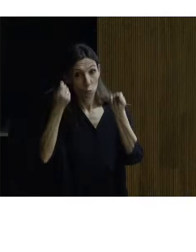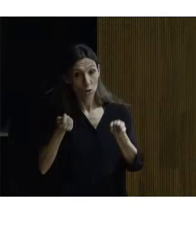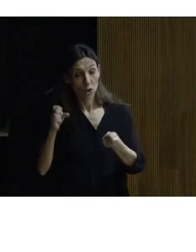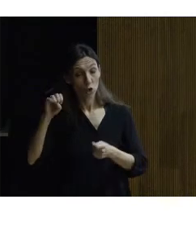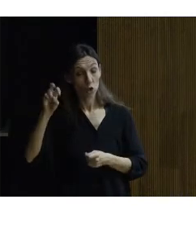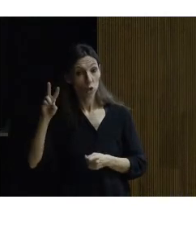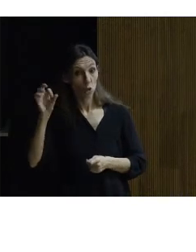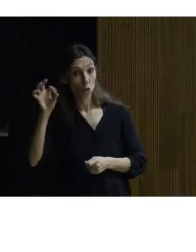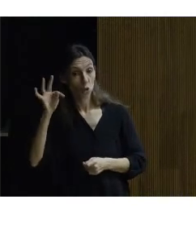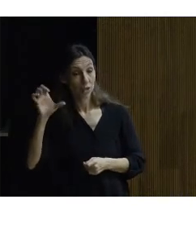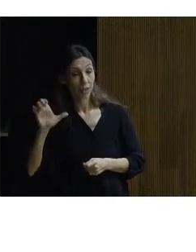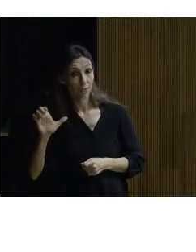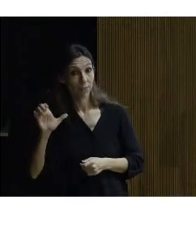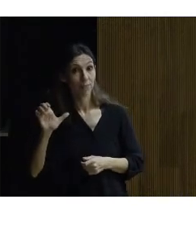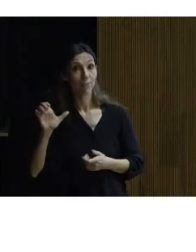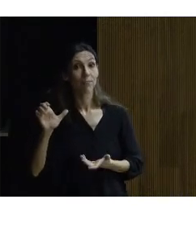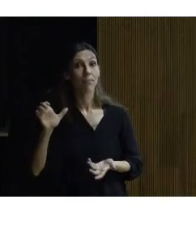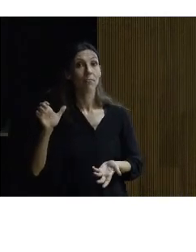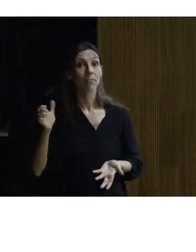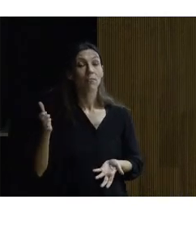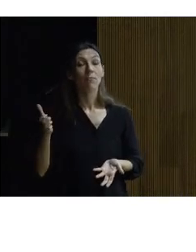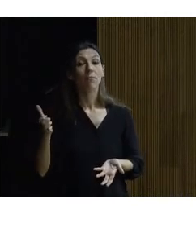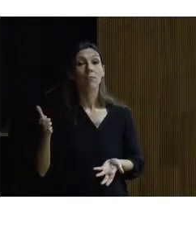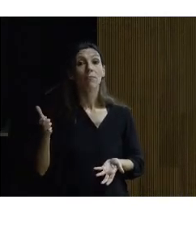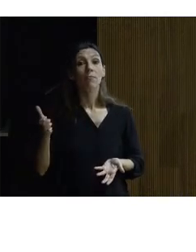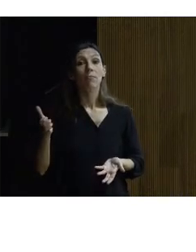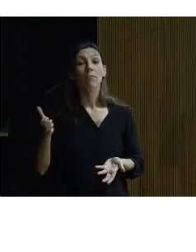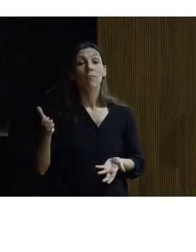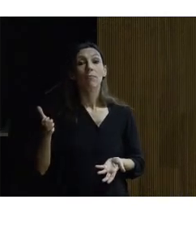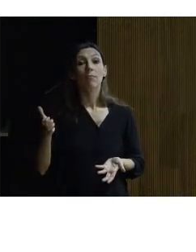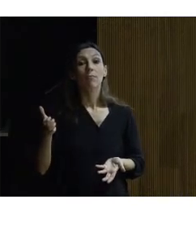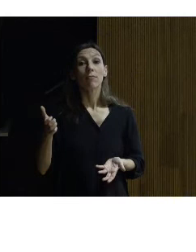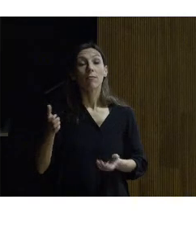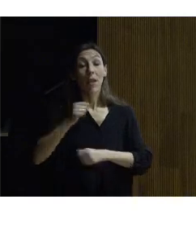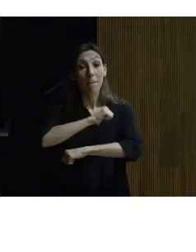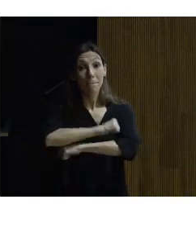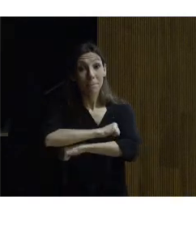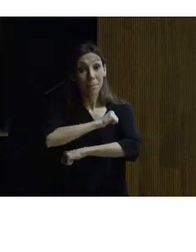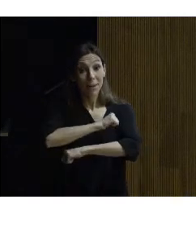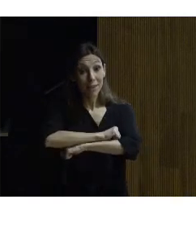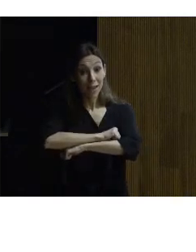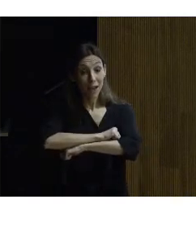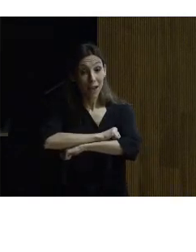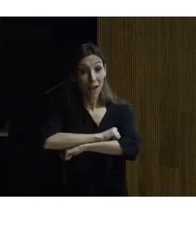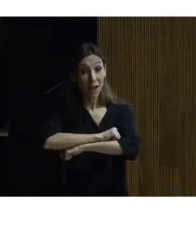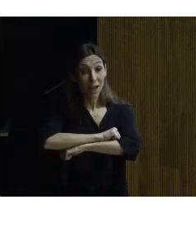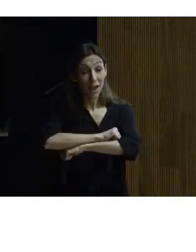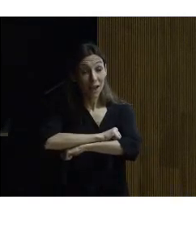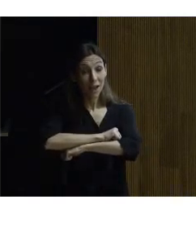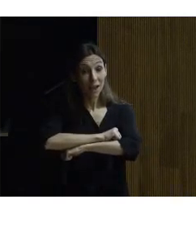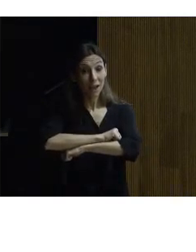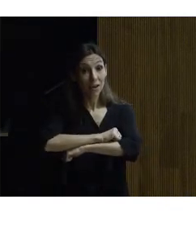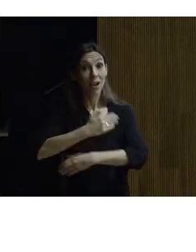el cual la cual ventana el cual hueco le permitía